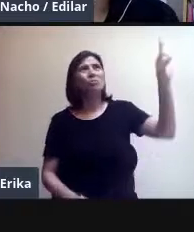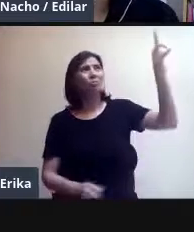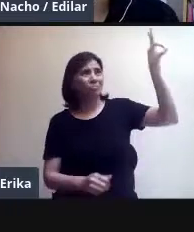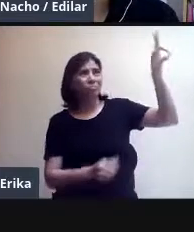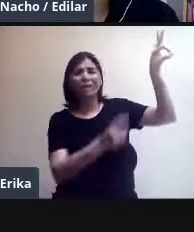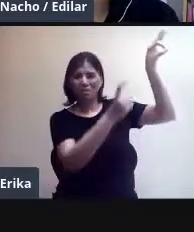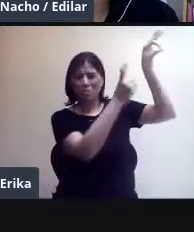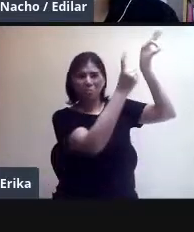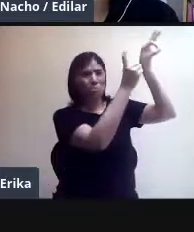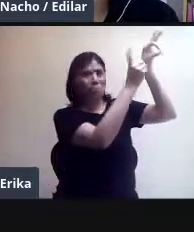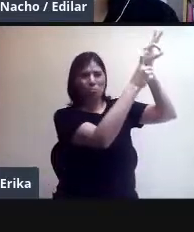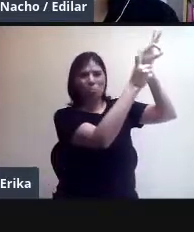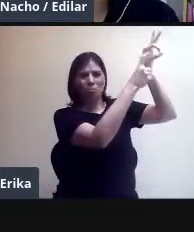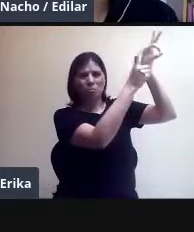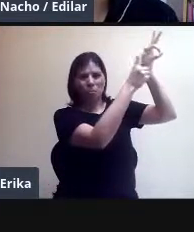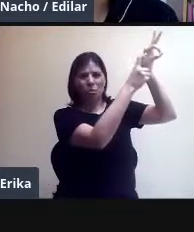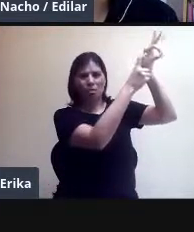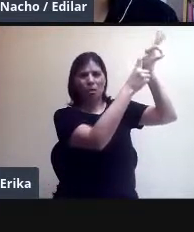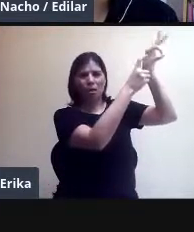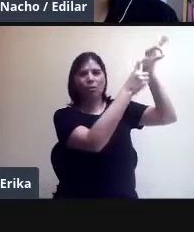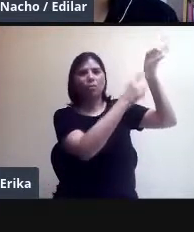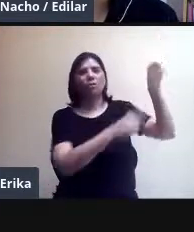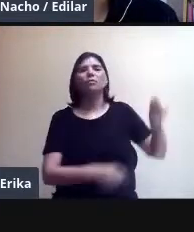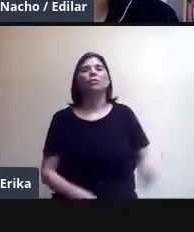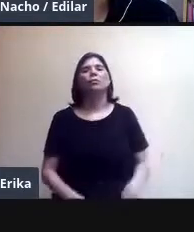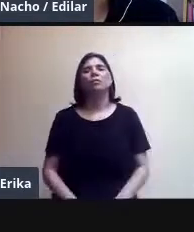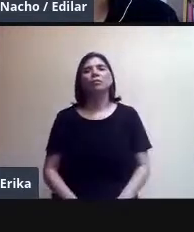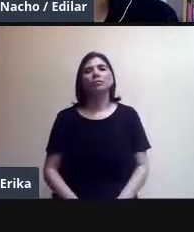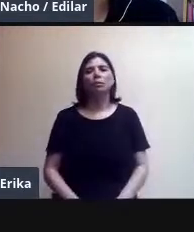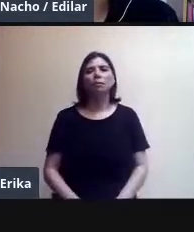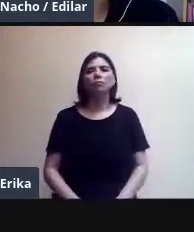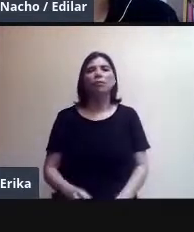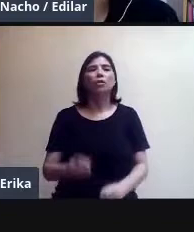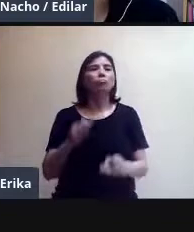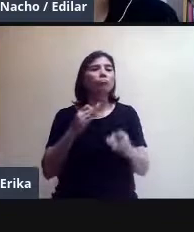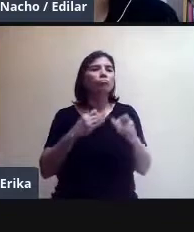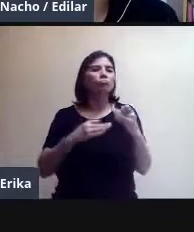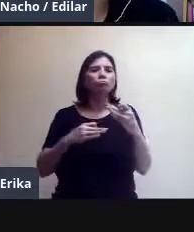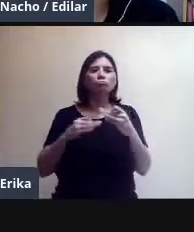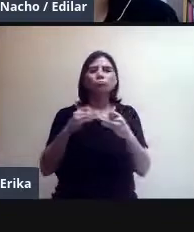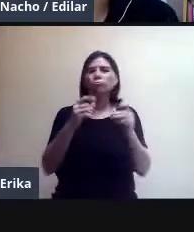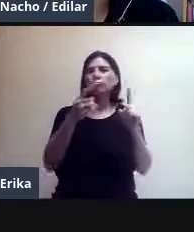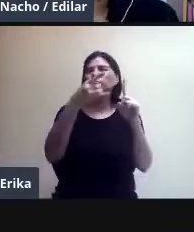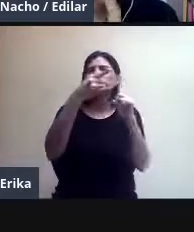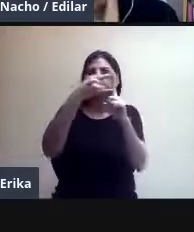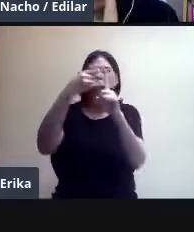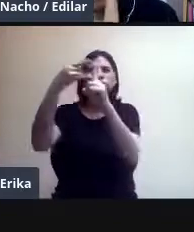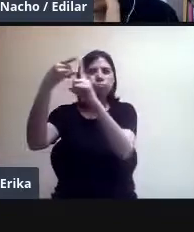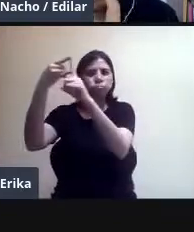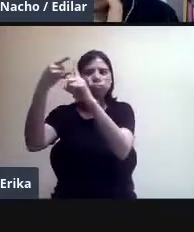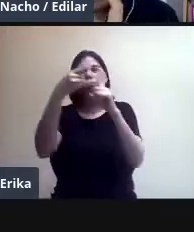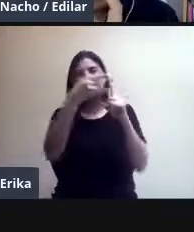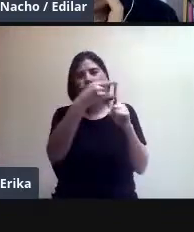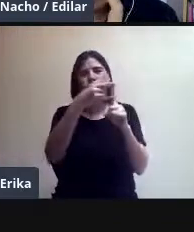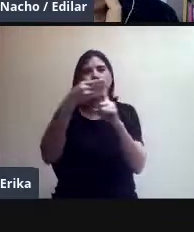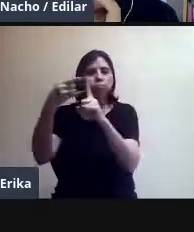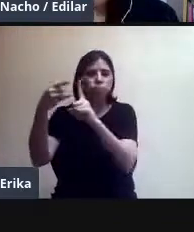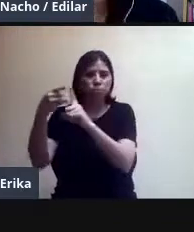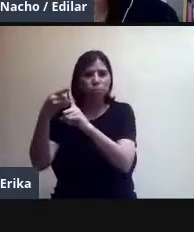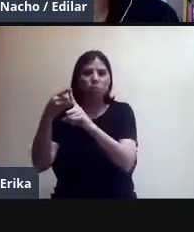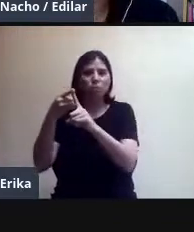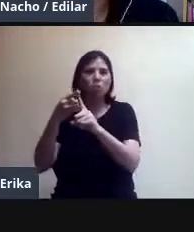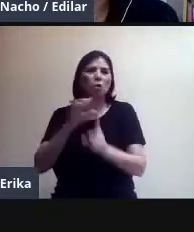o Waffle del lado derecho. Y todas estas opciones Gmail, Calendar y Meet las podemos